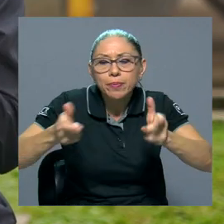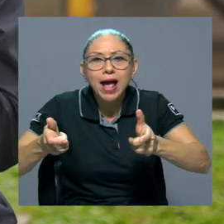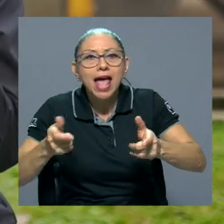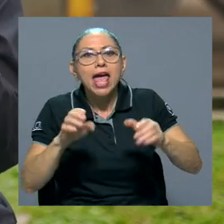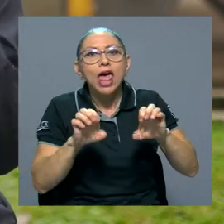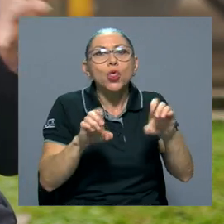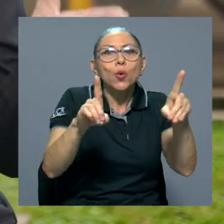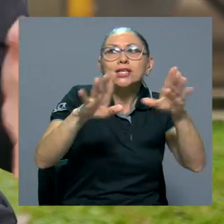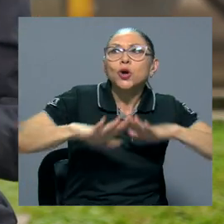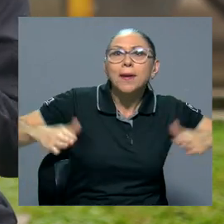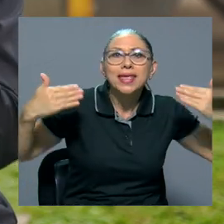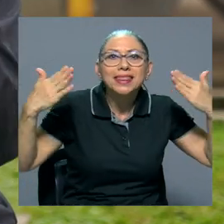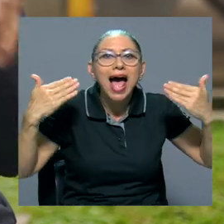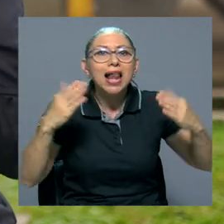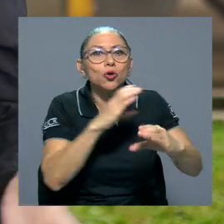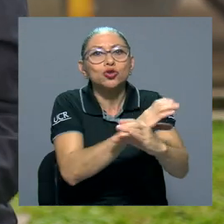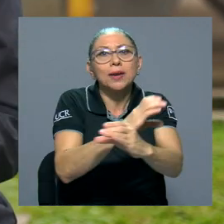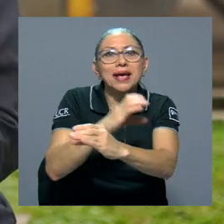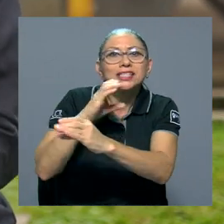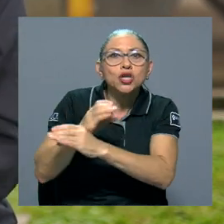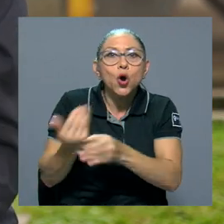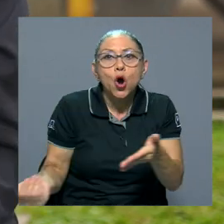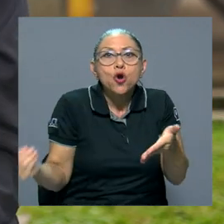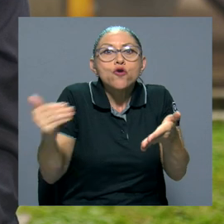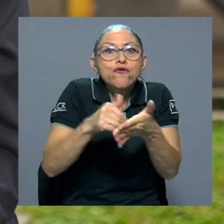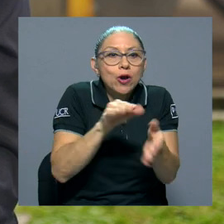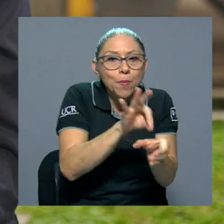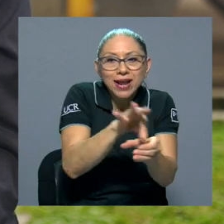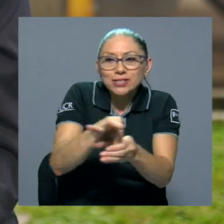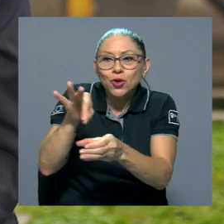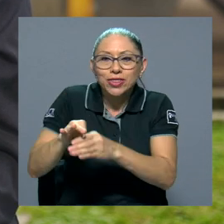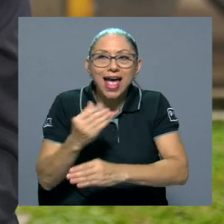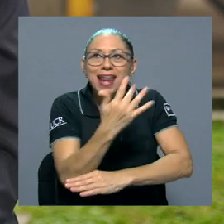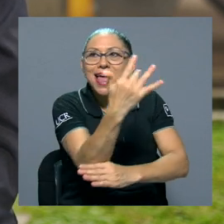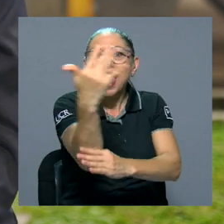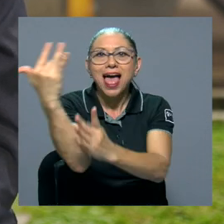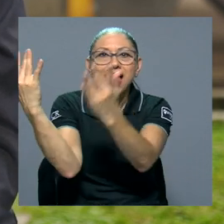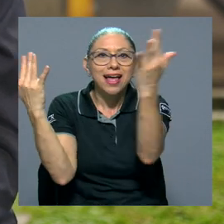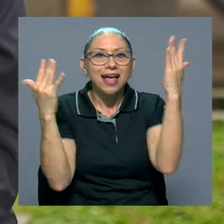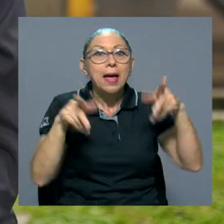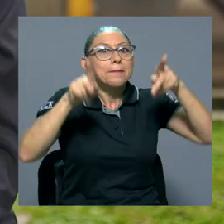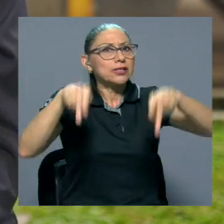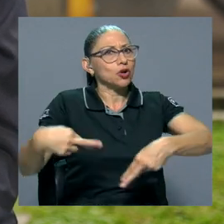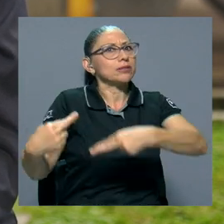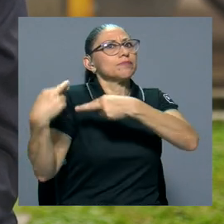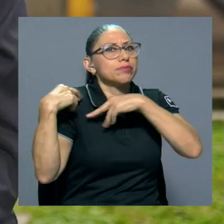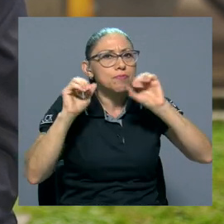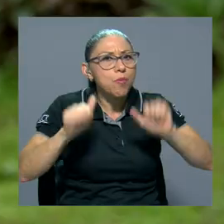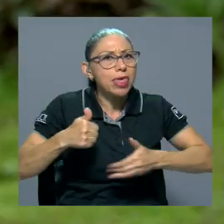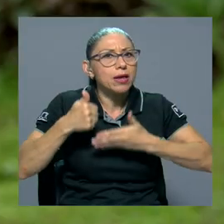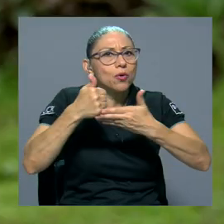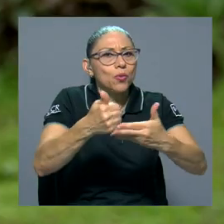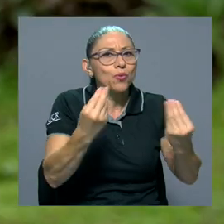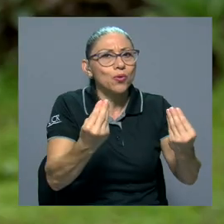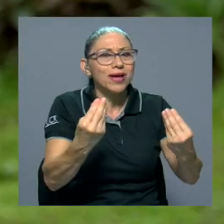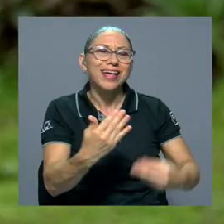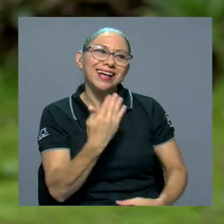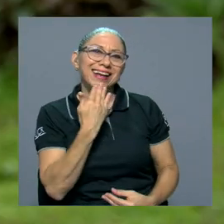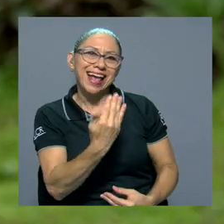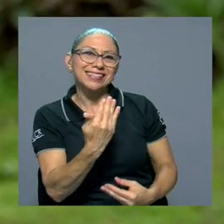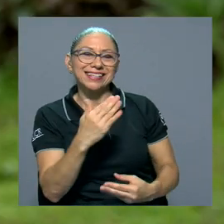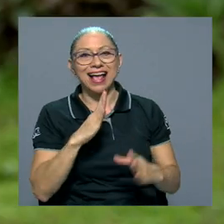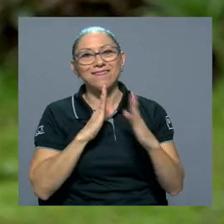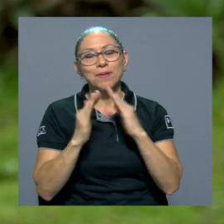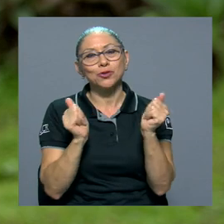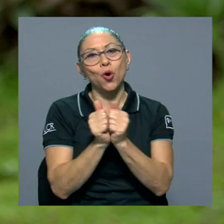ambiental, conservación, recuperación de áreas verdes. Entonces los ciudadanos comprometidos pueden colaborar muchísimo. Muchísimas